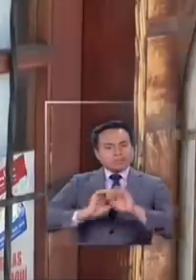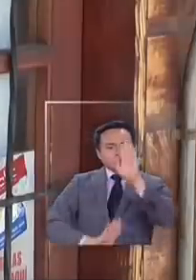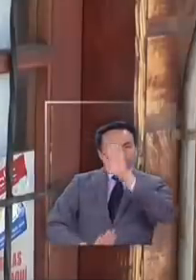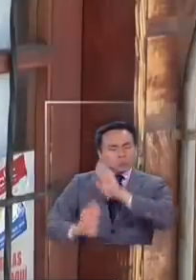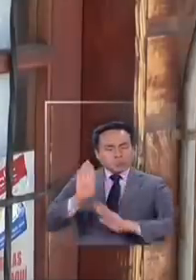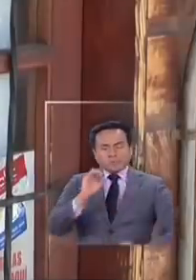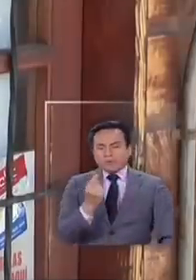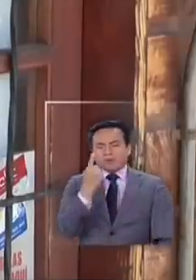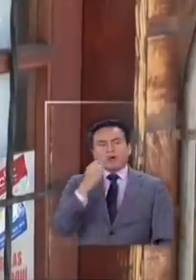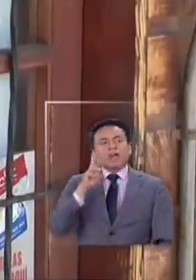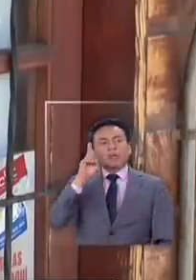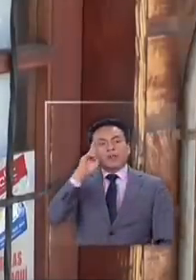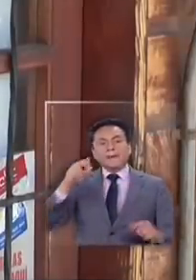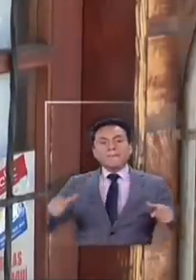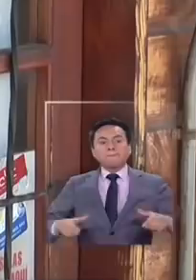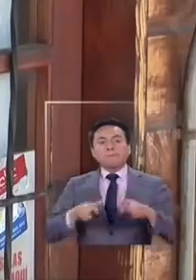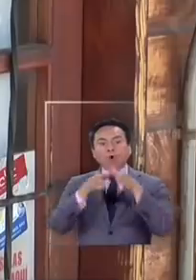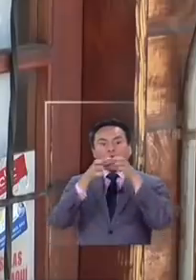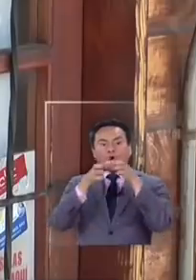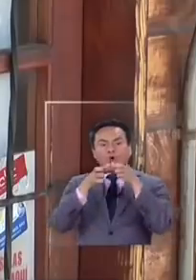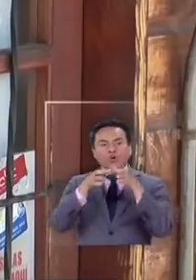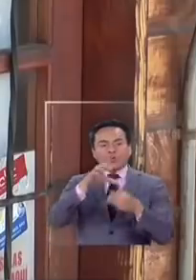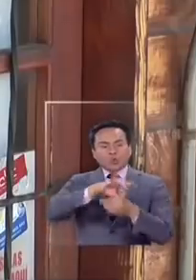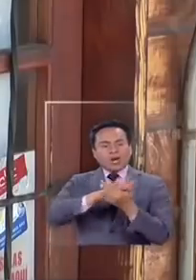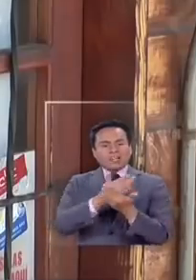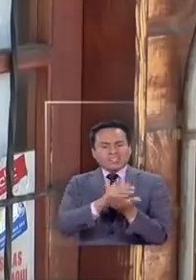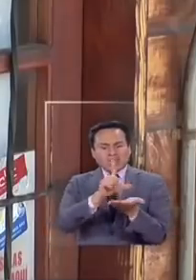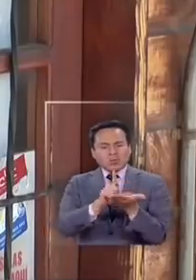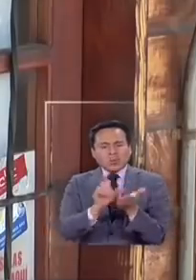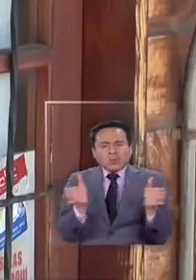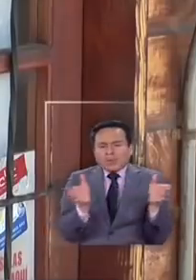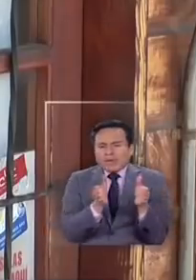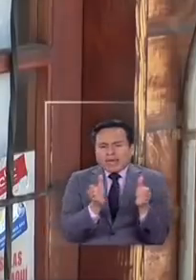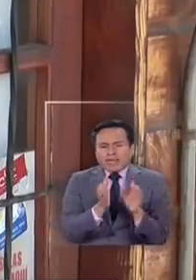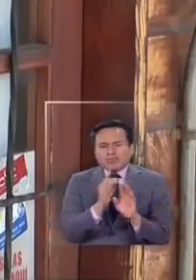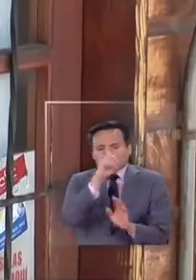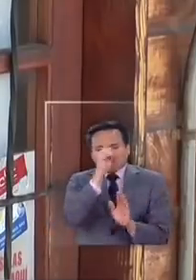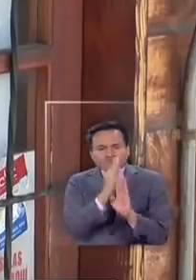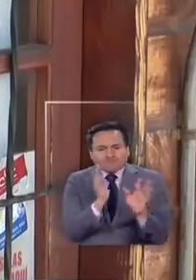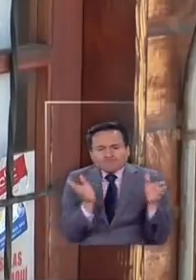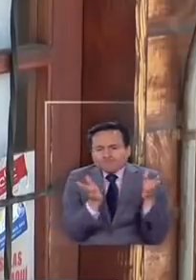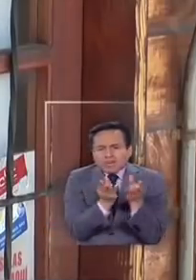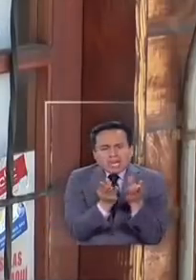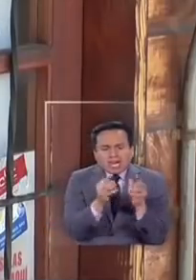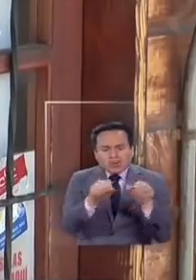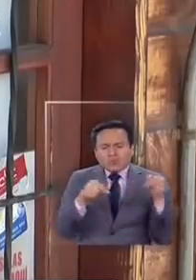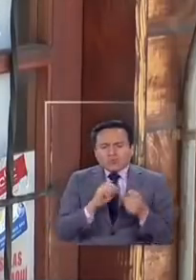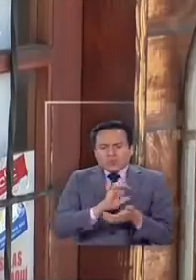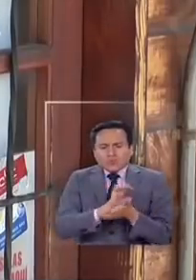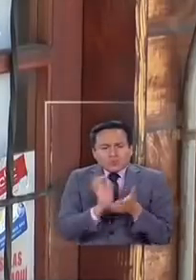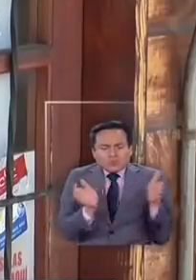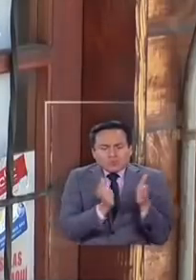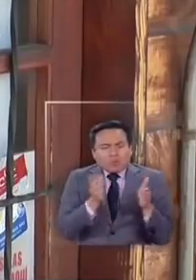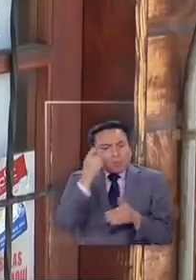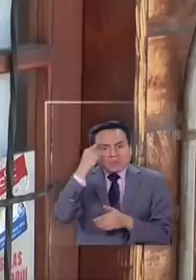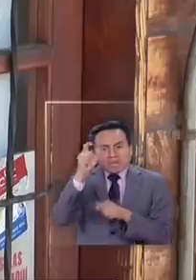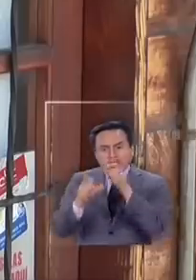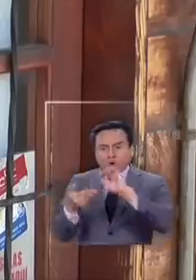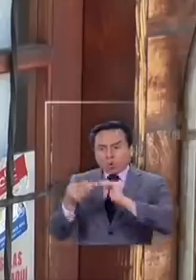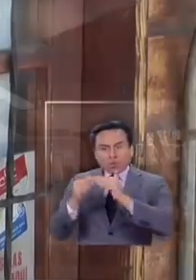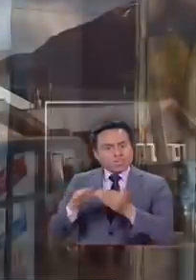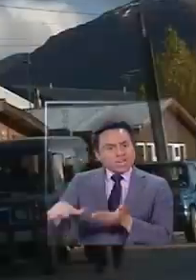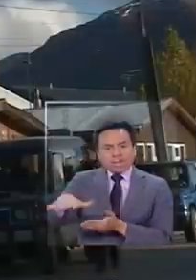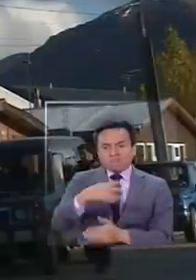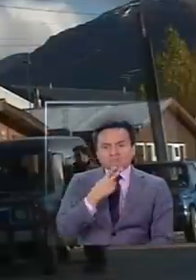Recuerden de que Pucón, sus centros de salud son muy pequeños que a veces ni siquiera están pensados en la comunidad